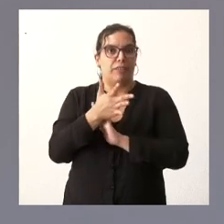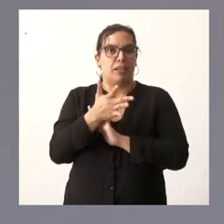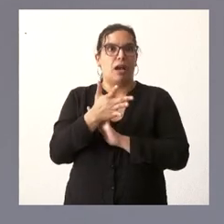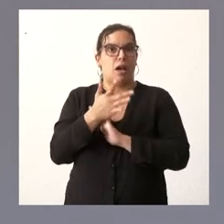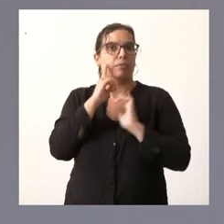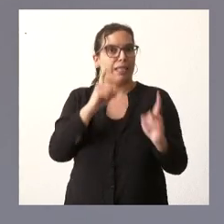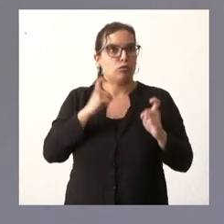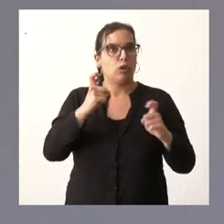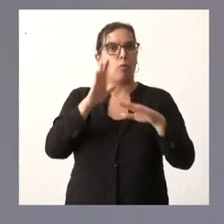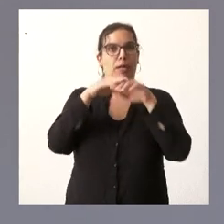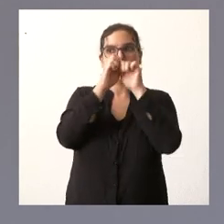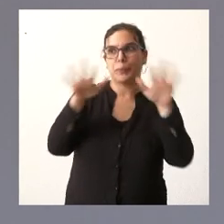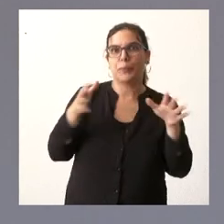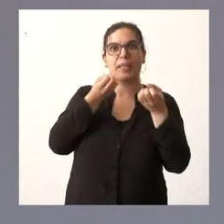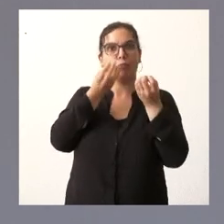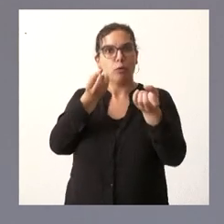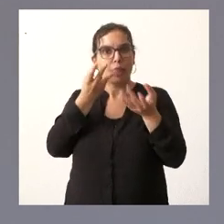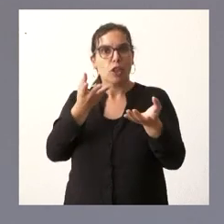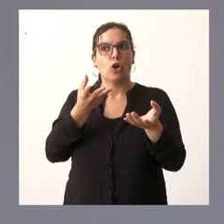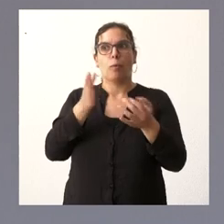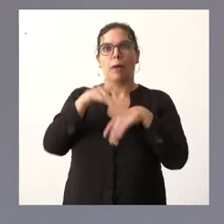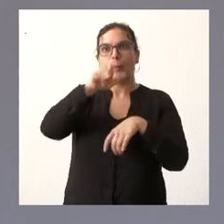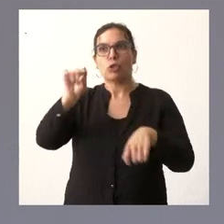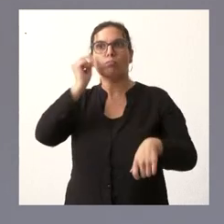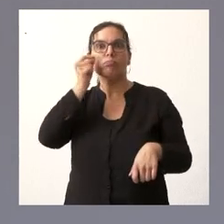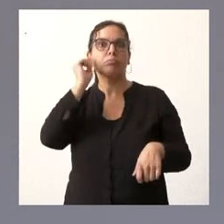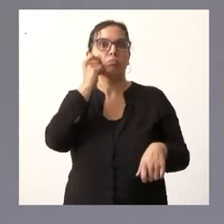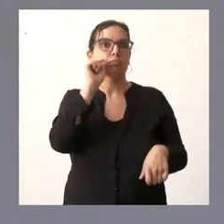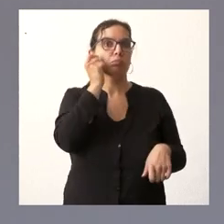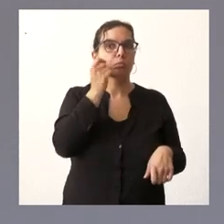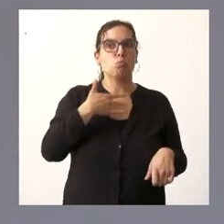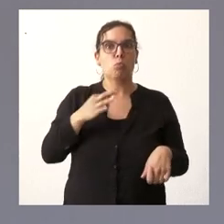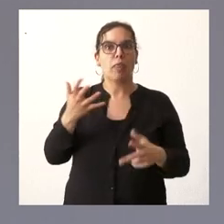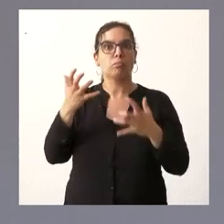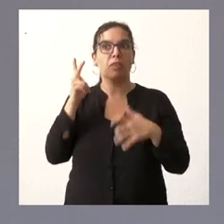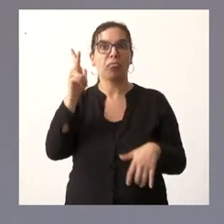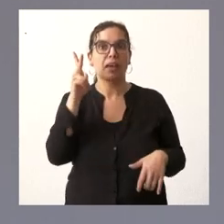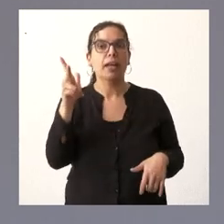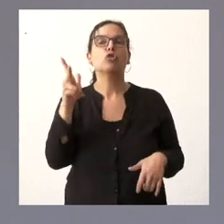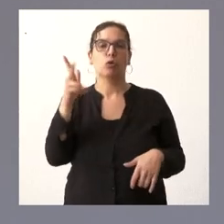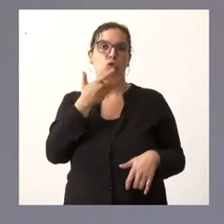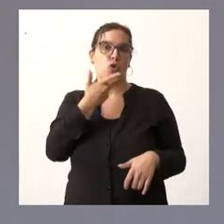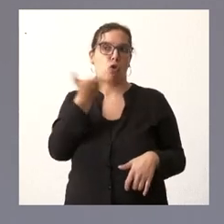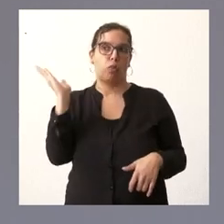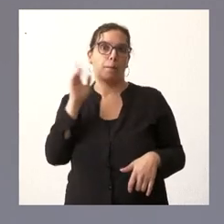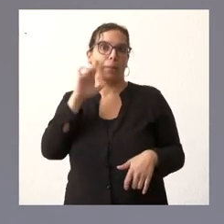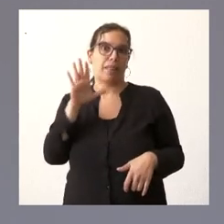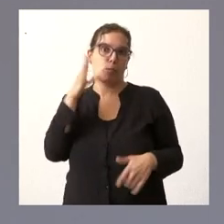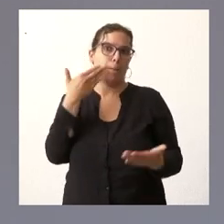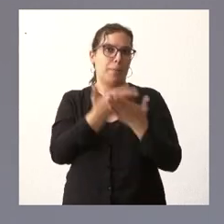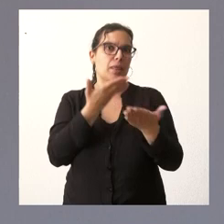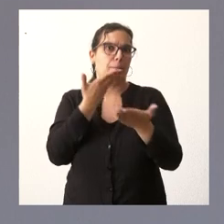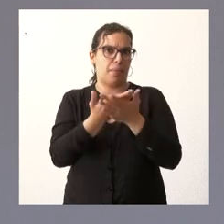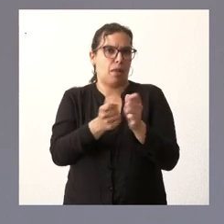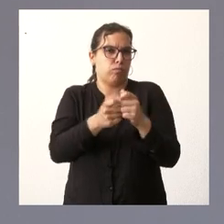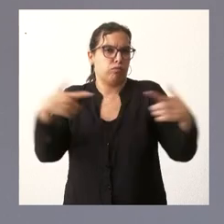esfuerzo por dar información porque llegue al posible número de beneficiarios de la misma lo puedan conocer ha sido algo exitoso